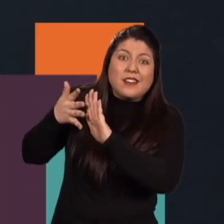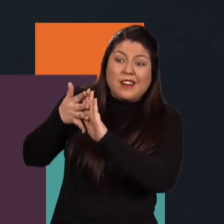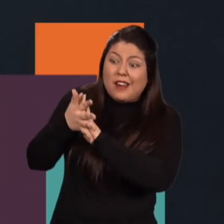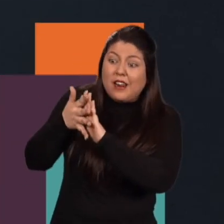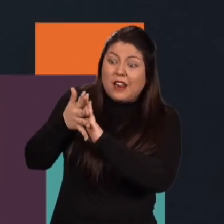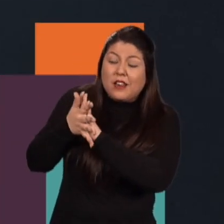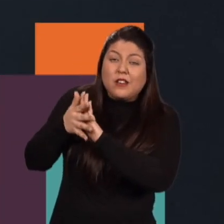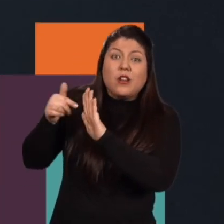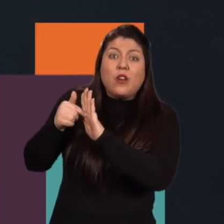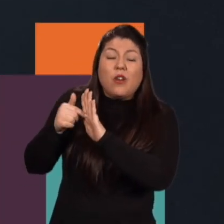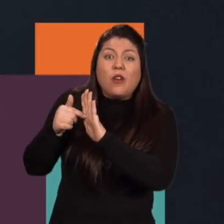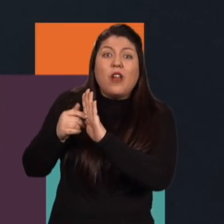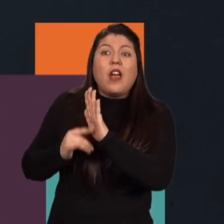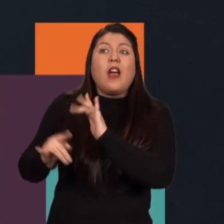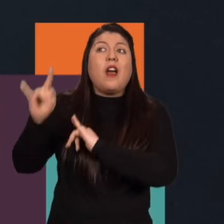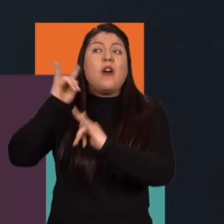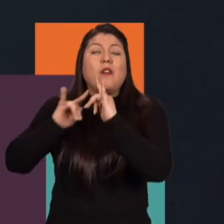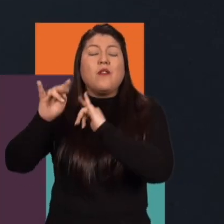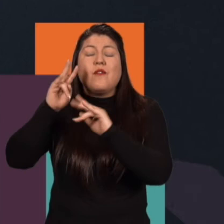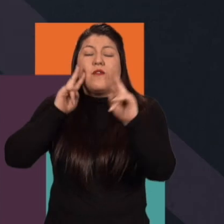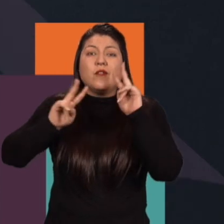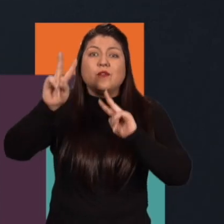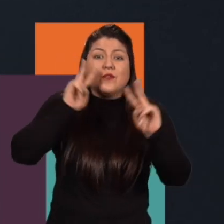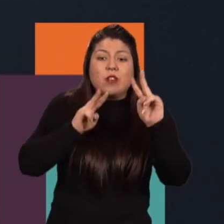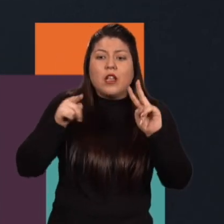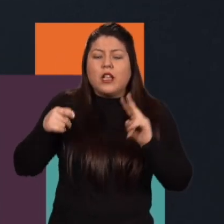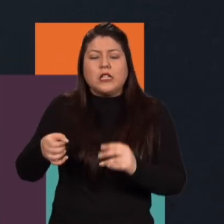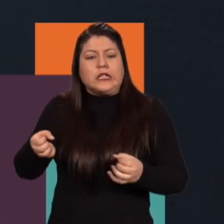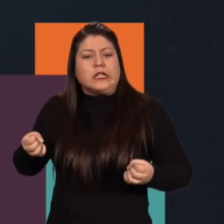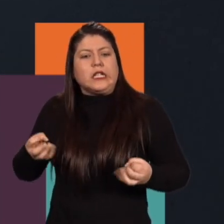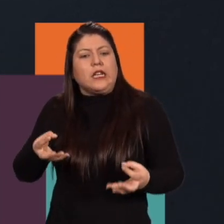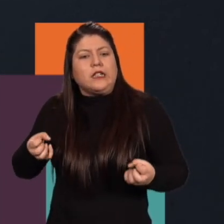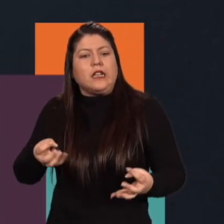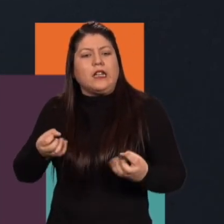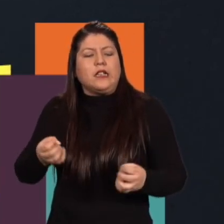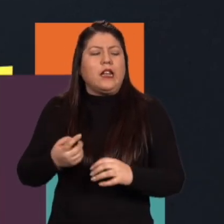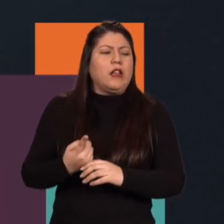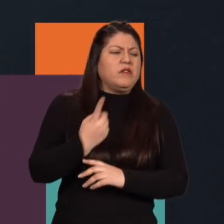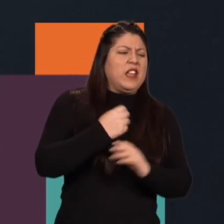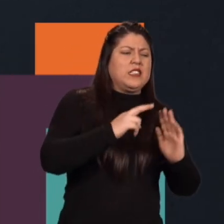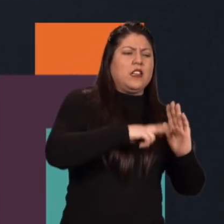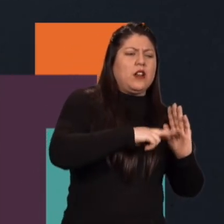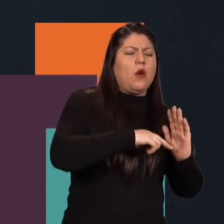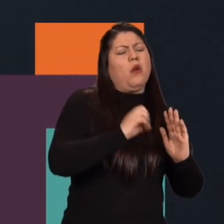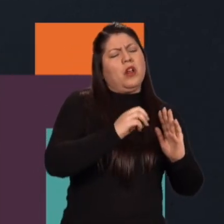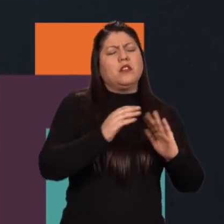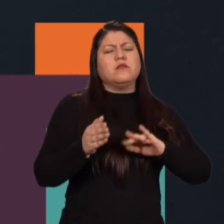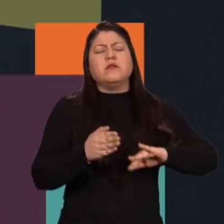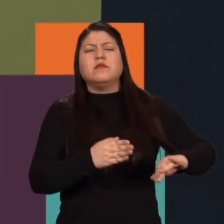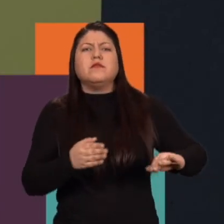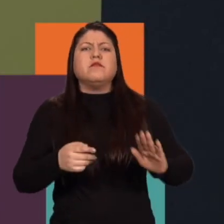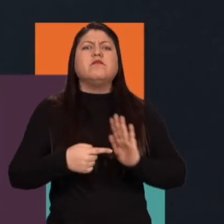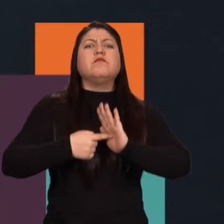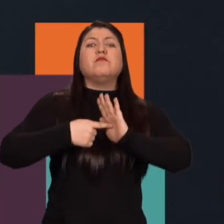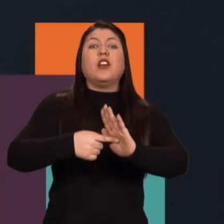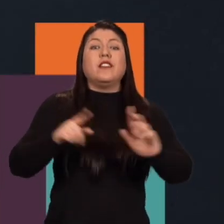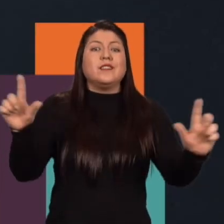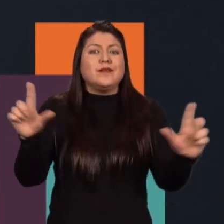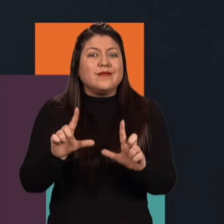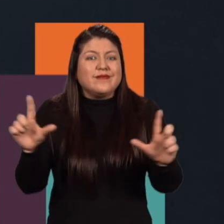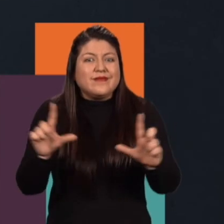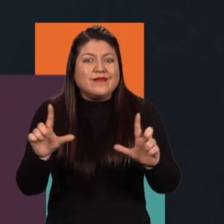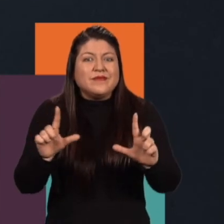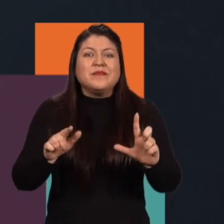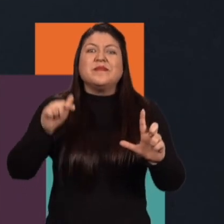la narración audiovisual la que debería o la que en este momento por esas razones tiene que suplir ese vacío